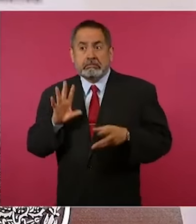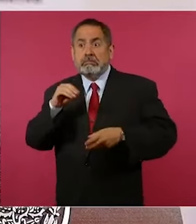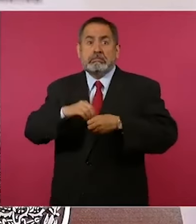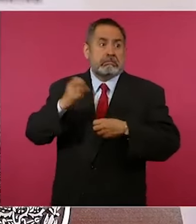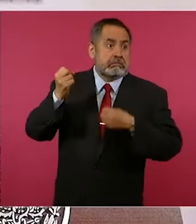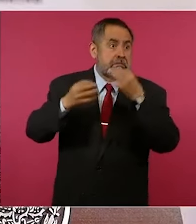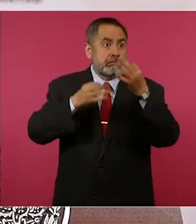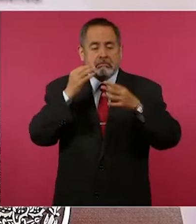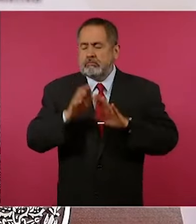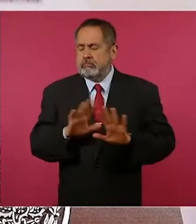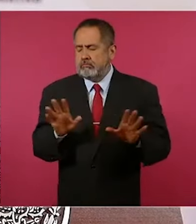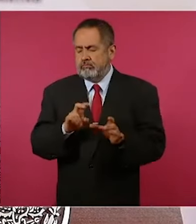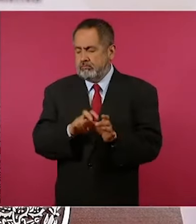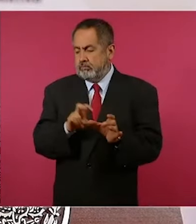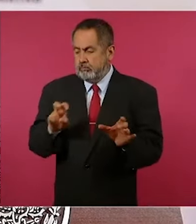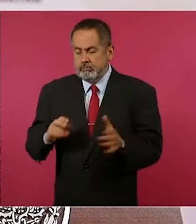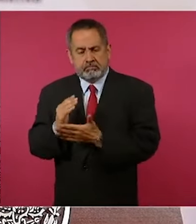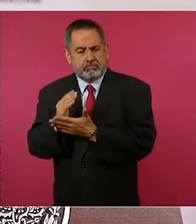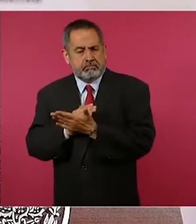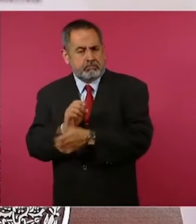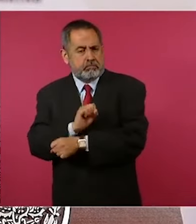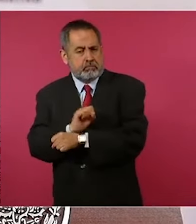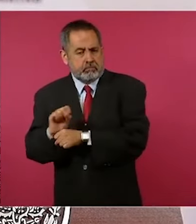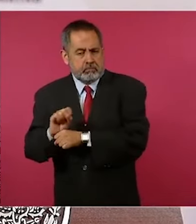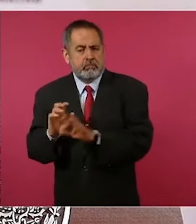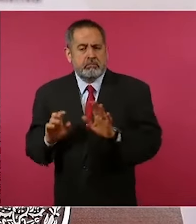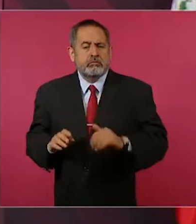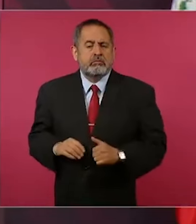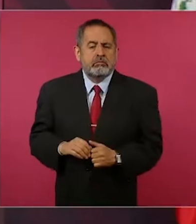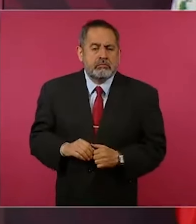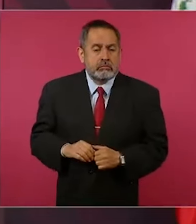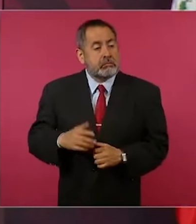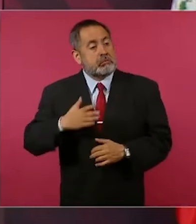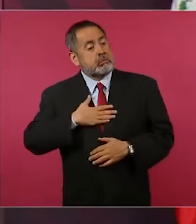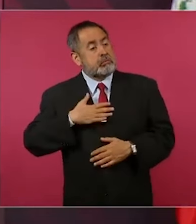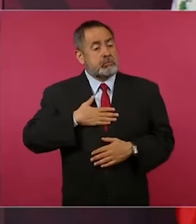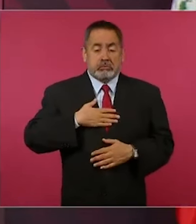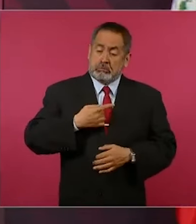a jugar ese rol.